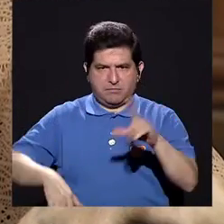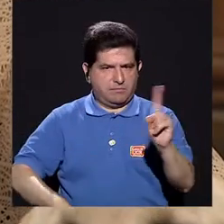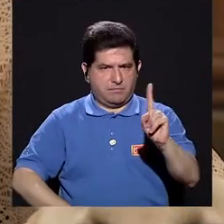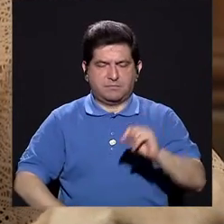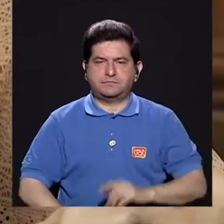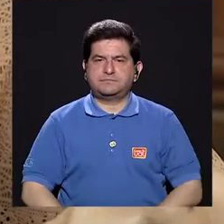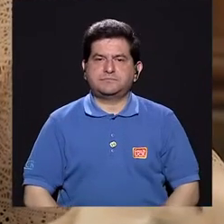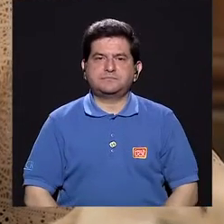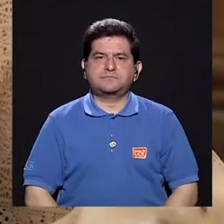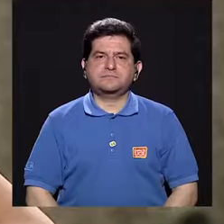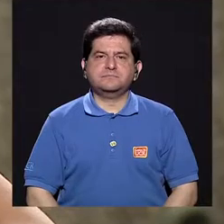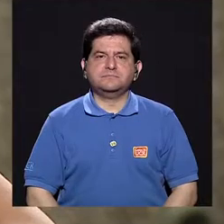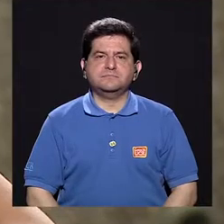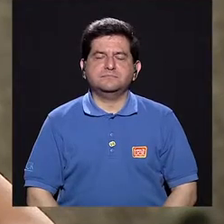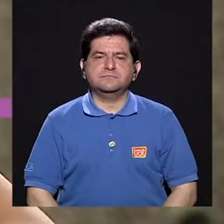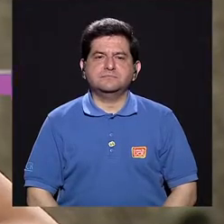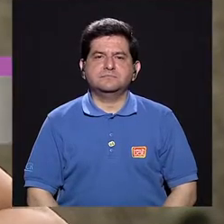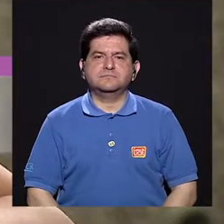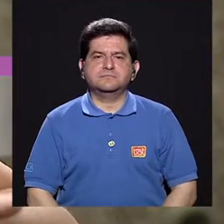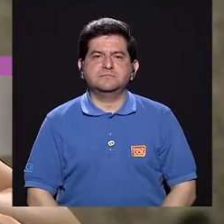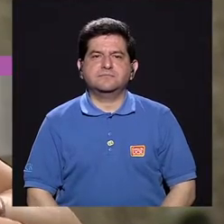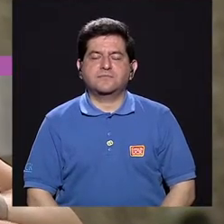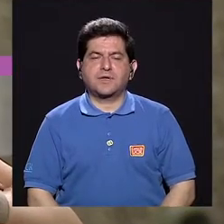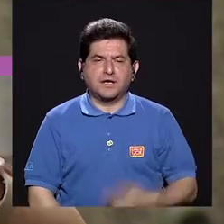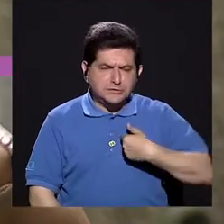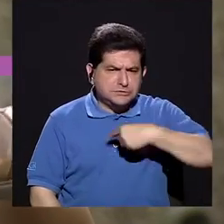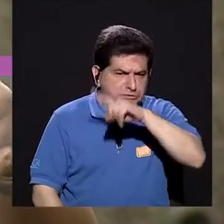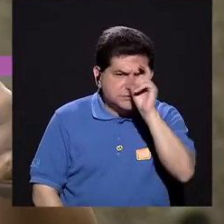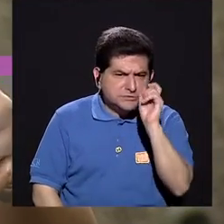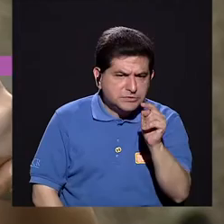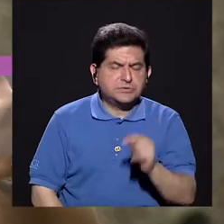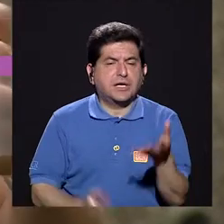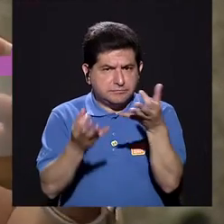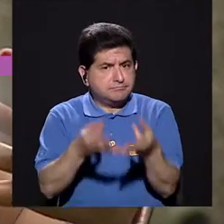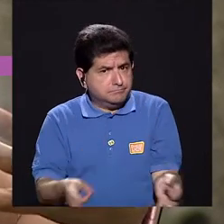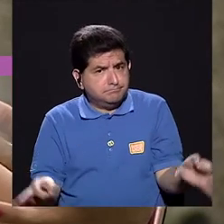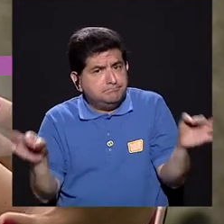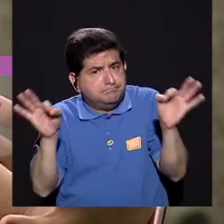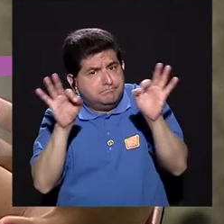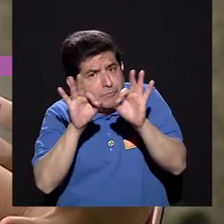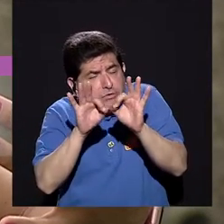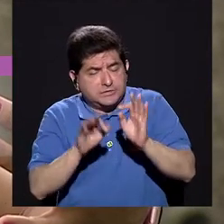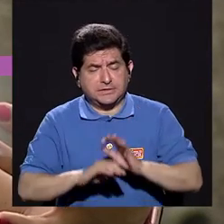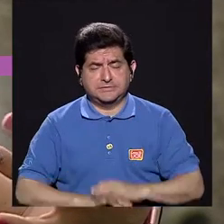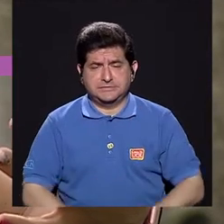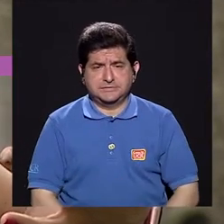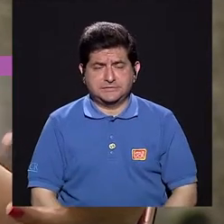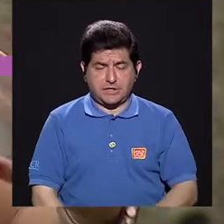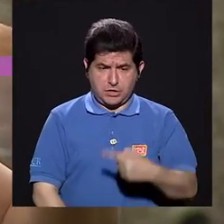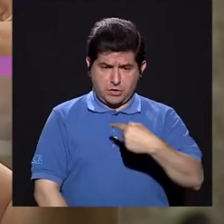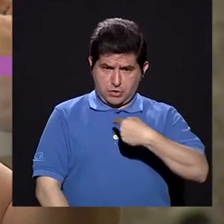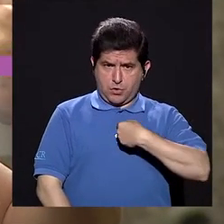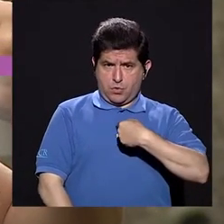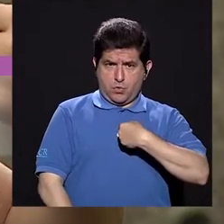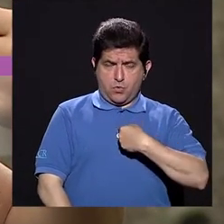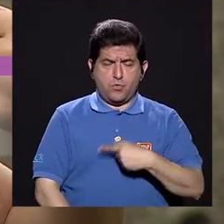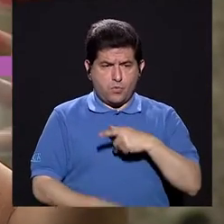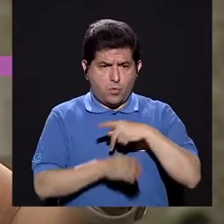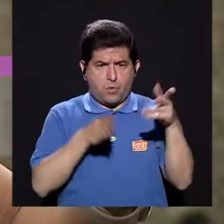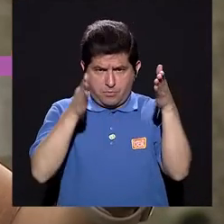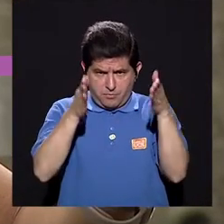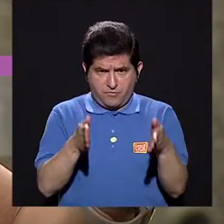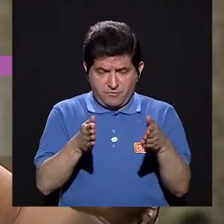Sí, yo lo, bueno, básicamente esto porque sí es importante, digamos, para uno como